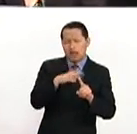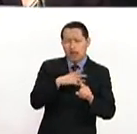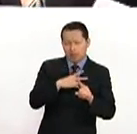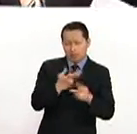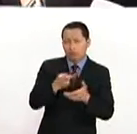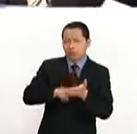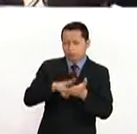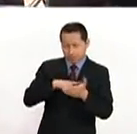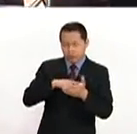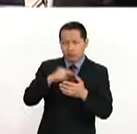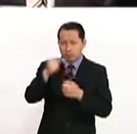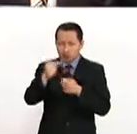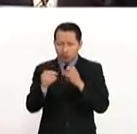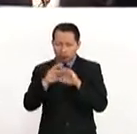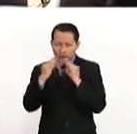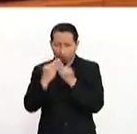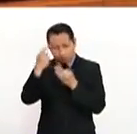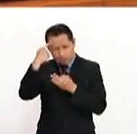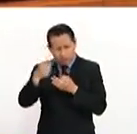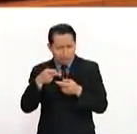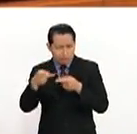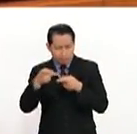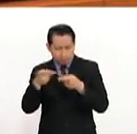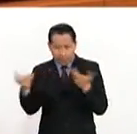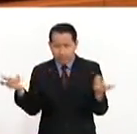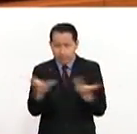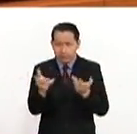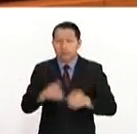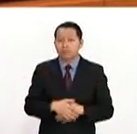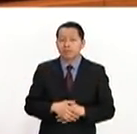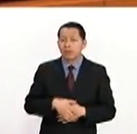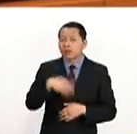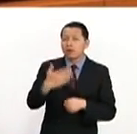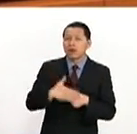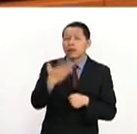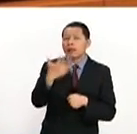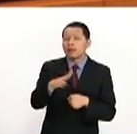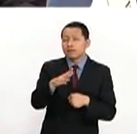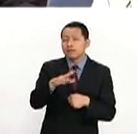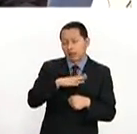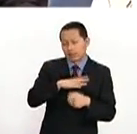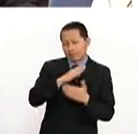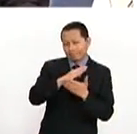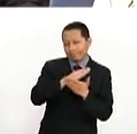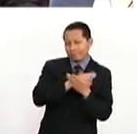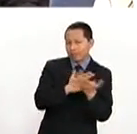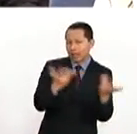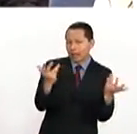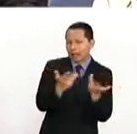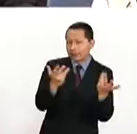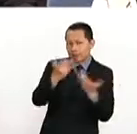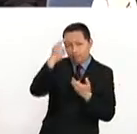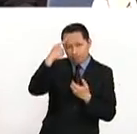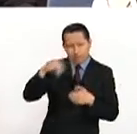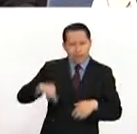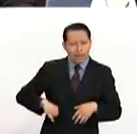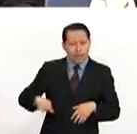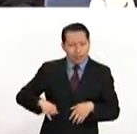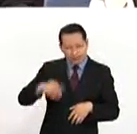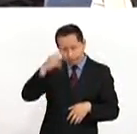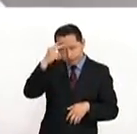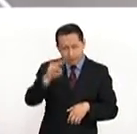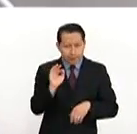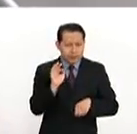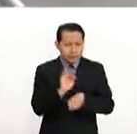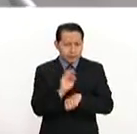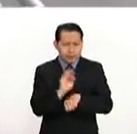legisladores, Videgaray Caso enúmero y detalló las 10 acciones que ha implementado el gobierno federal para proteger los intereses de nuestro país.